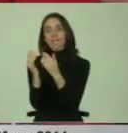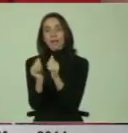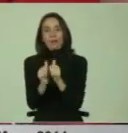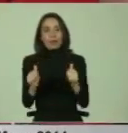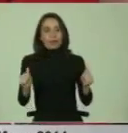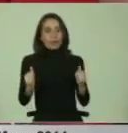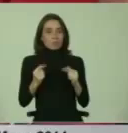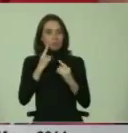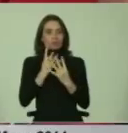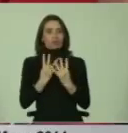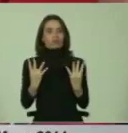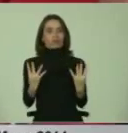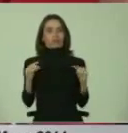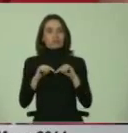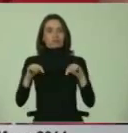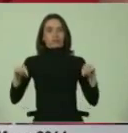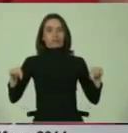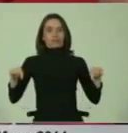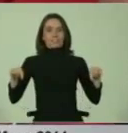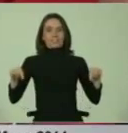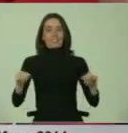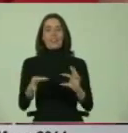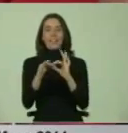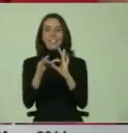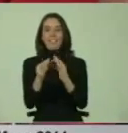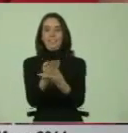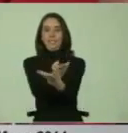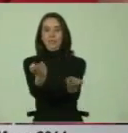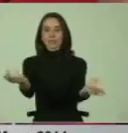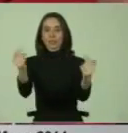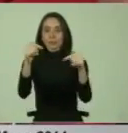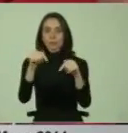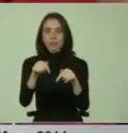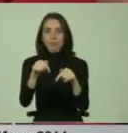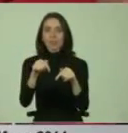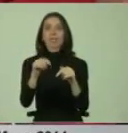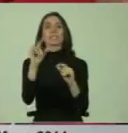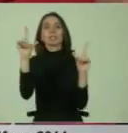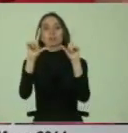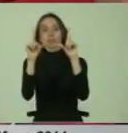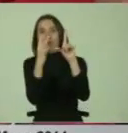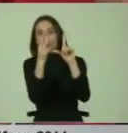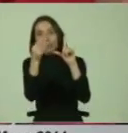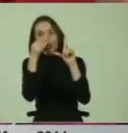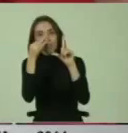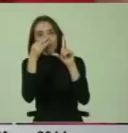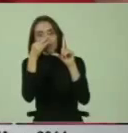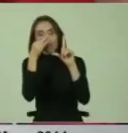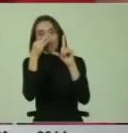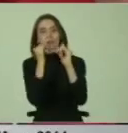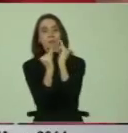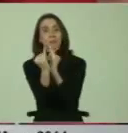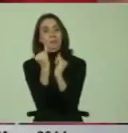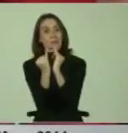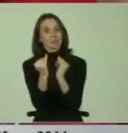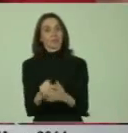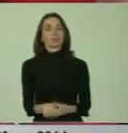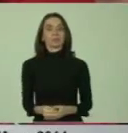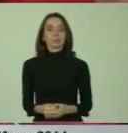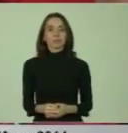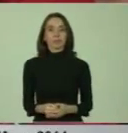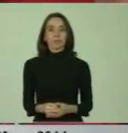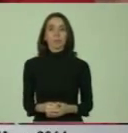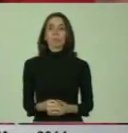compañeros de mesa y agradecer la presencia de todos ustedes y a quienes nos están siguiendo vía virtual. La